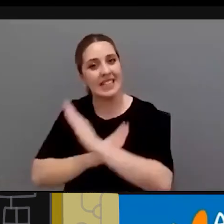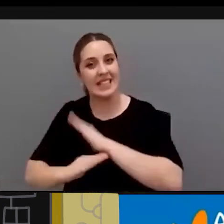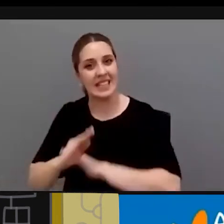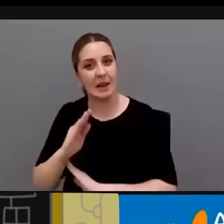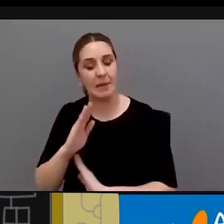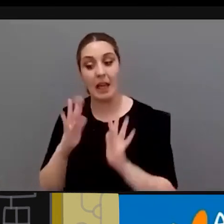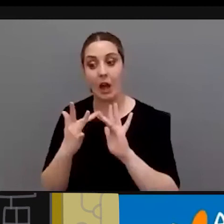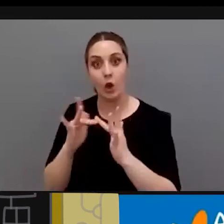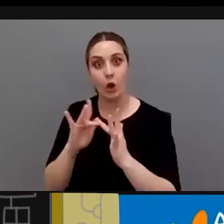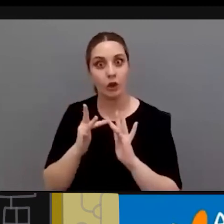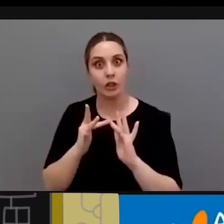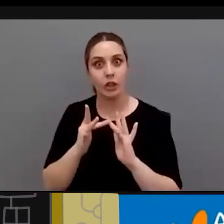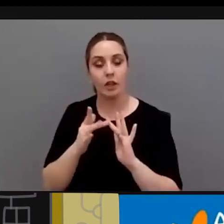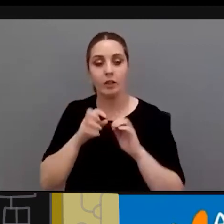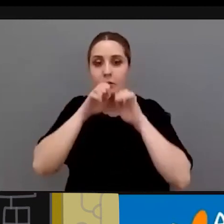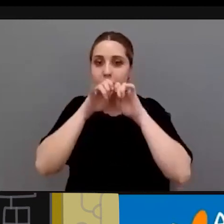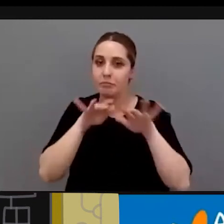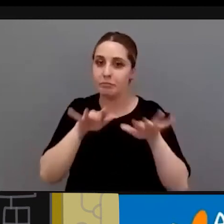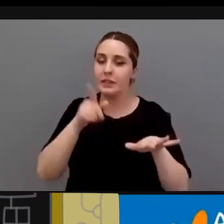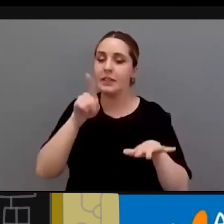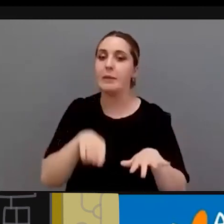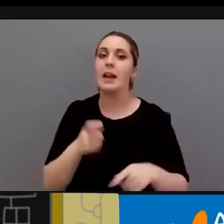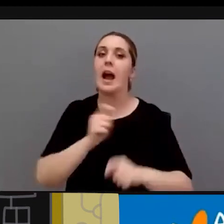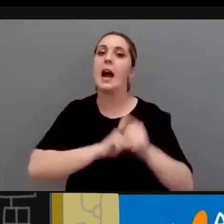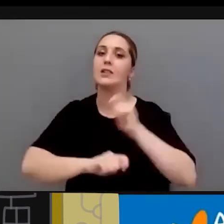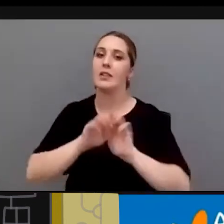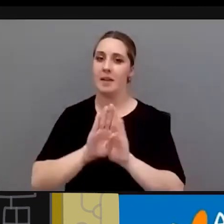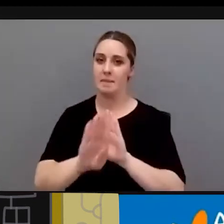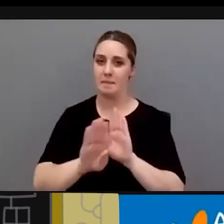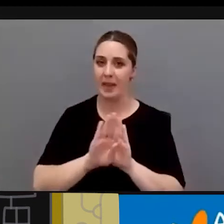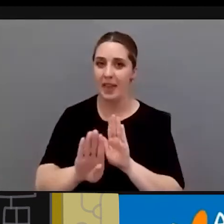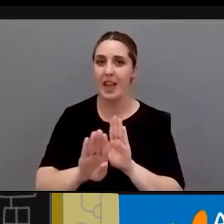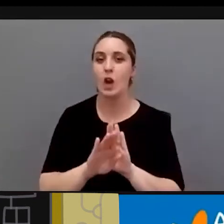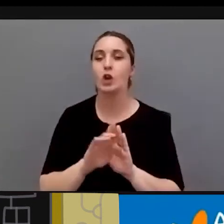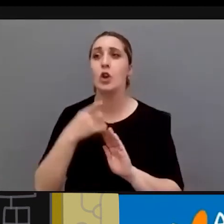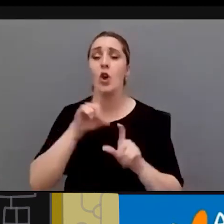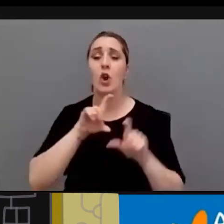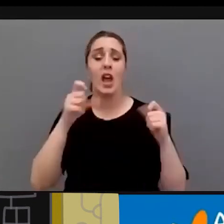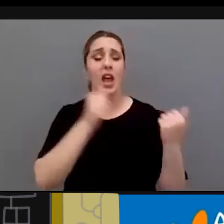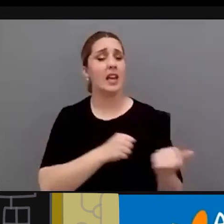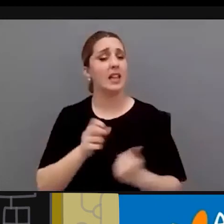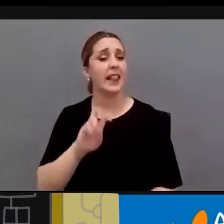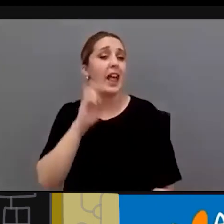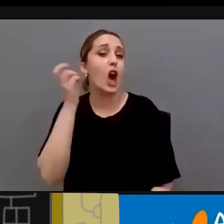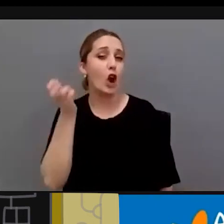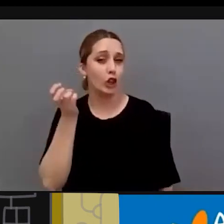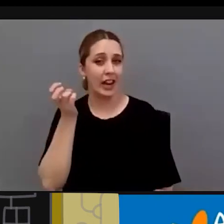yo creo que también hay que llevarla a las asociaciones vecinales y a otro tipo de entidades es decir donde